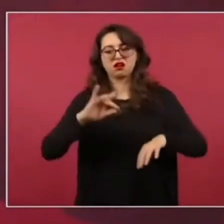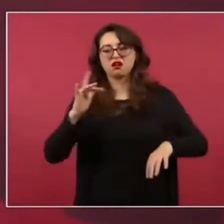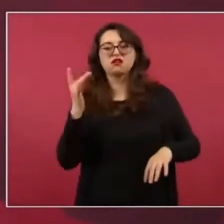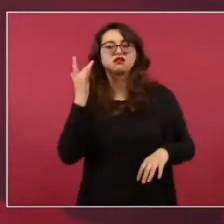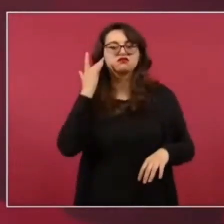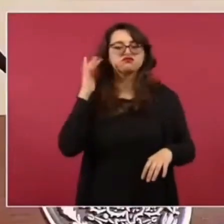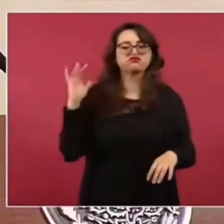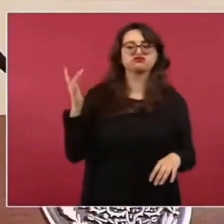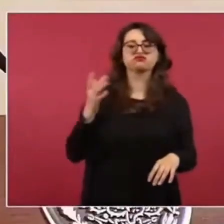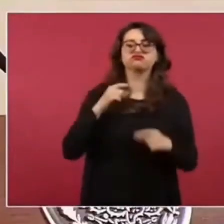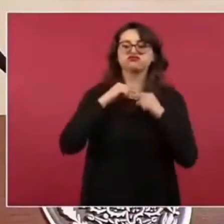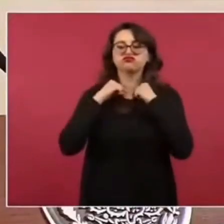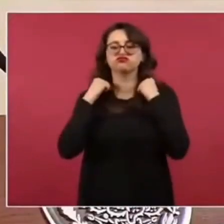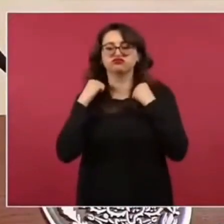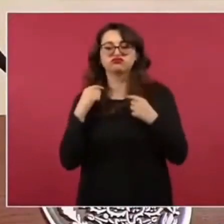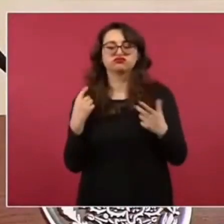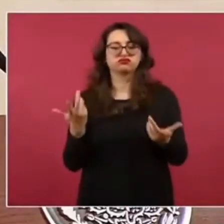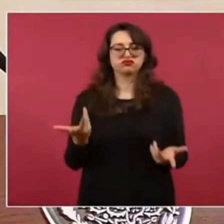poder.